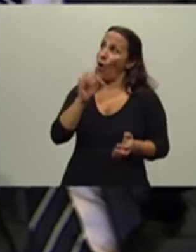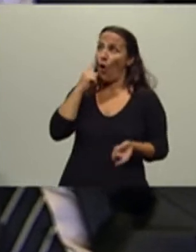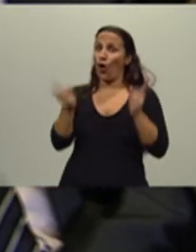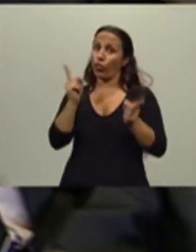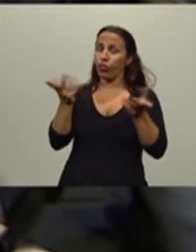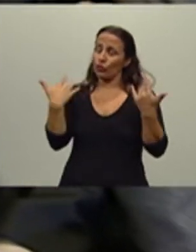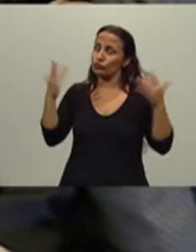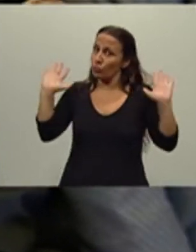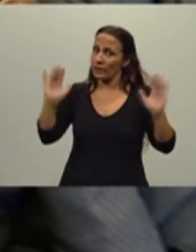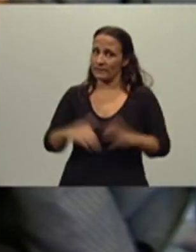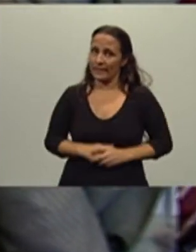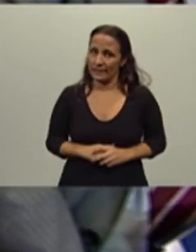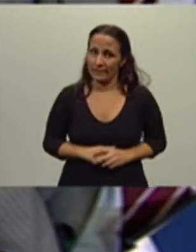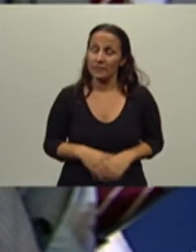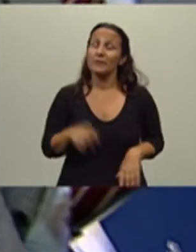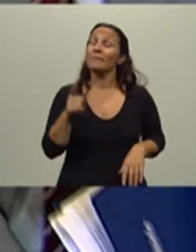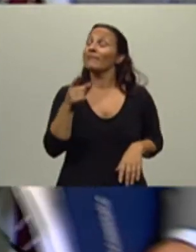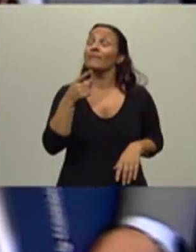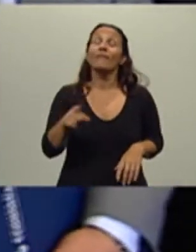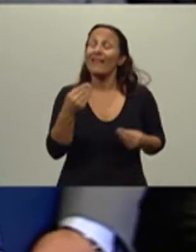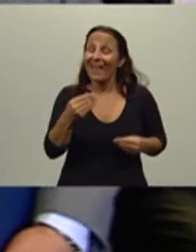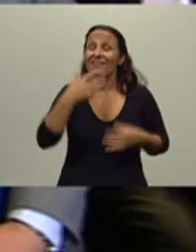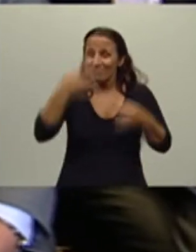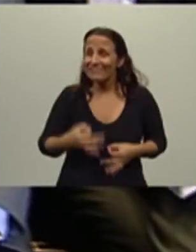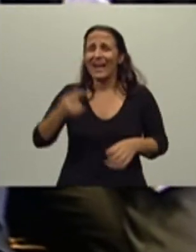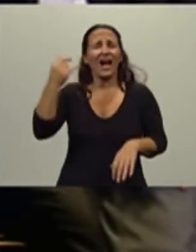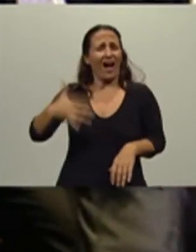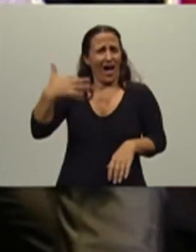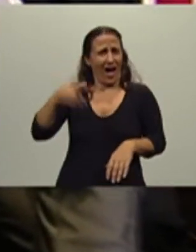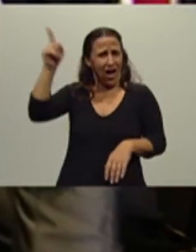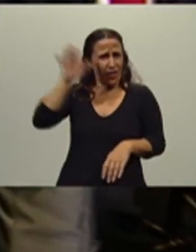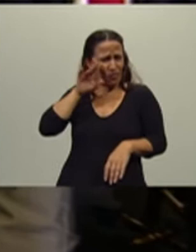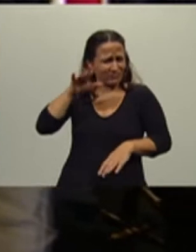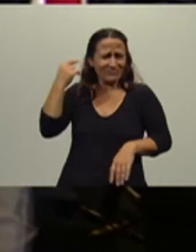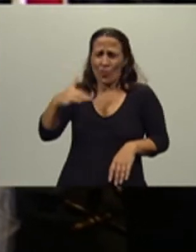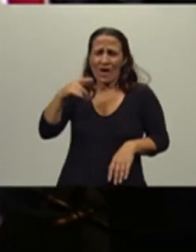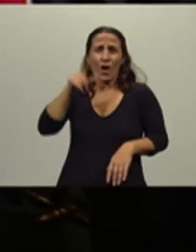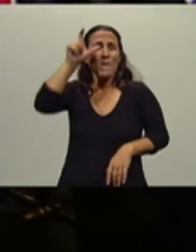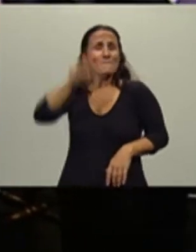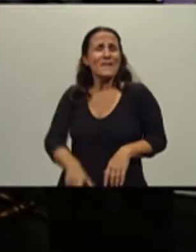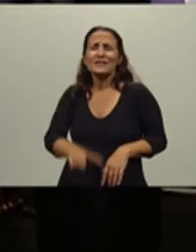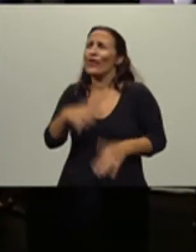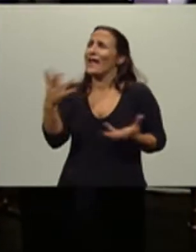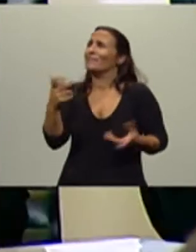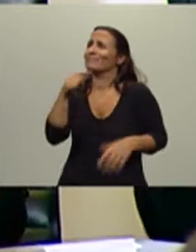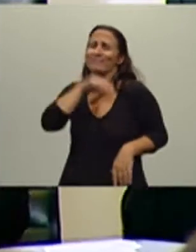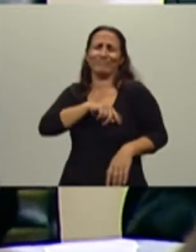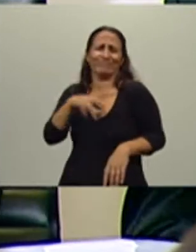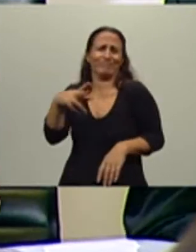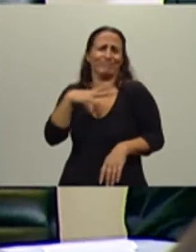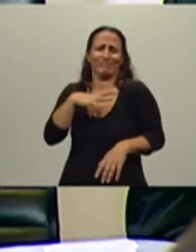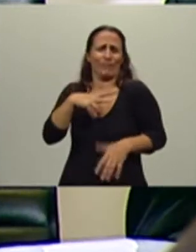lo cierto es que es carísimo y solamente la gente de muchísimo, pero de muchísimo